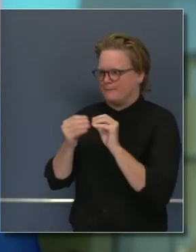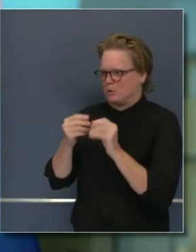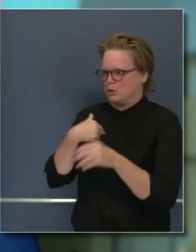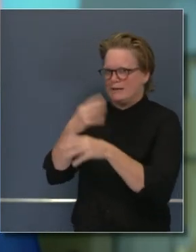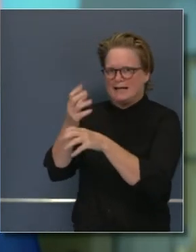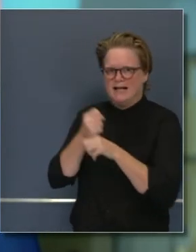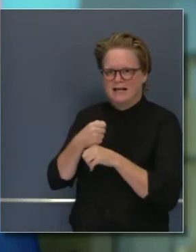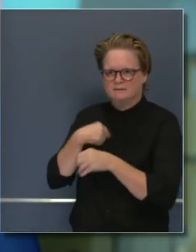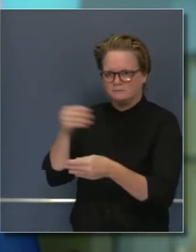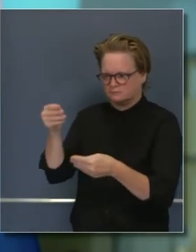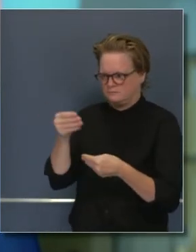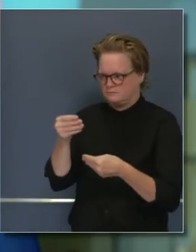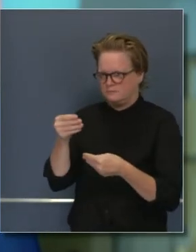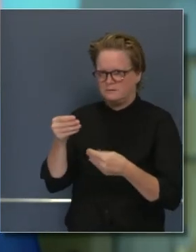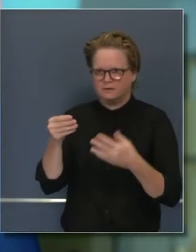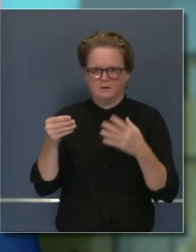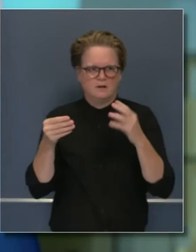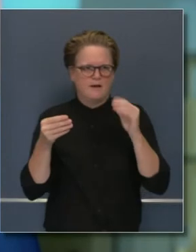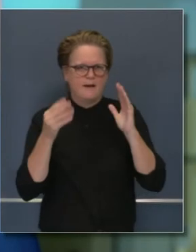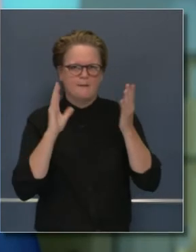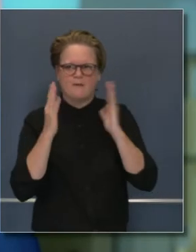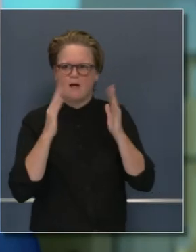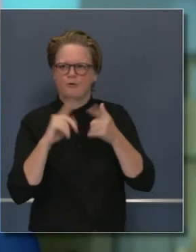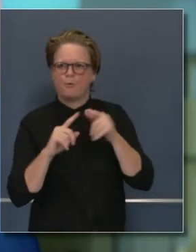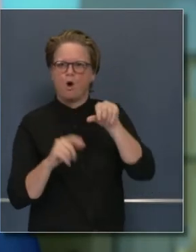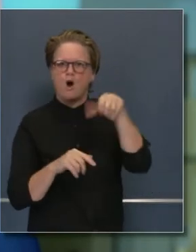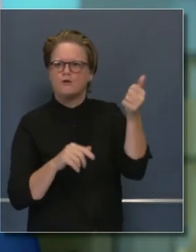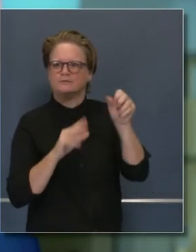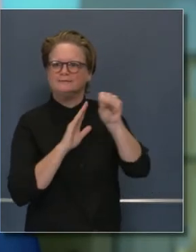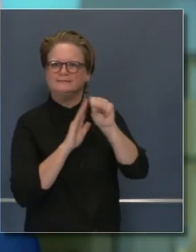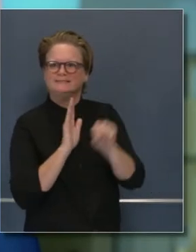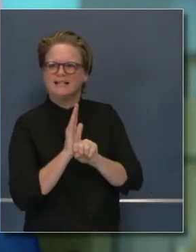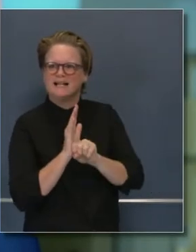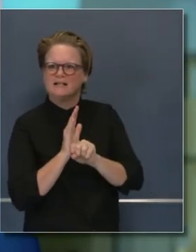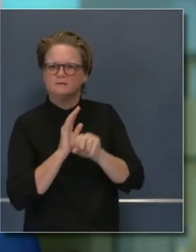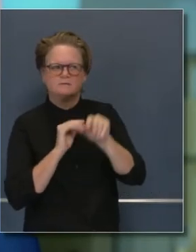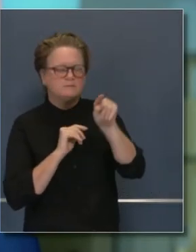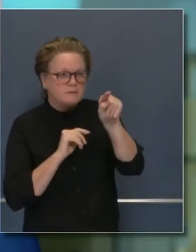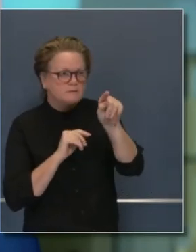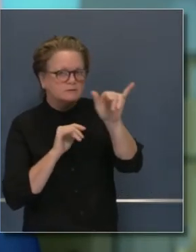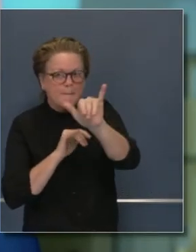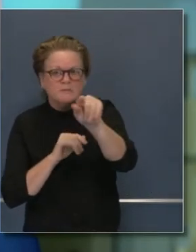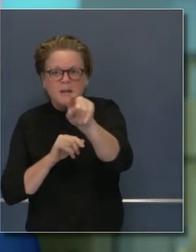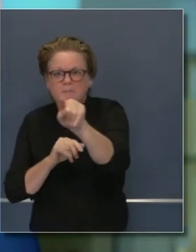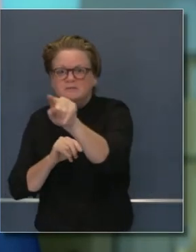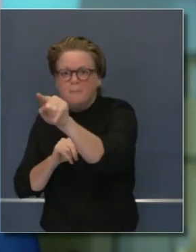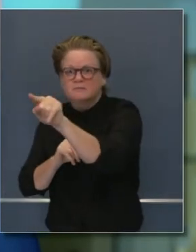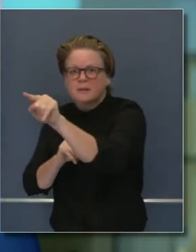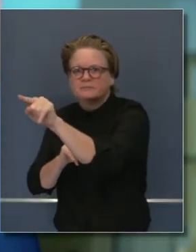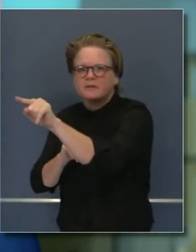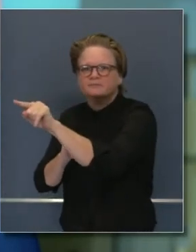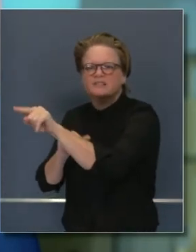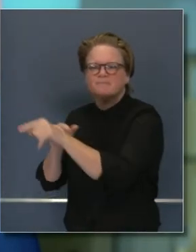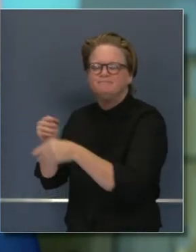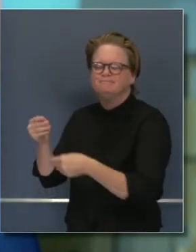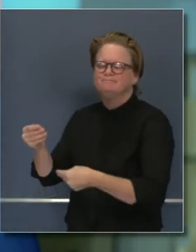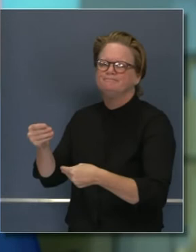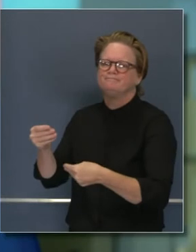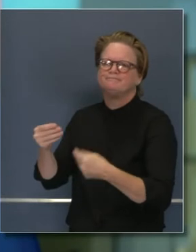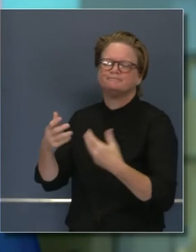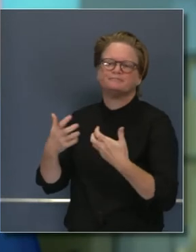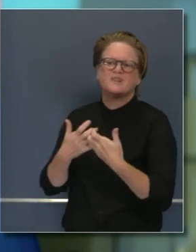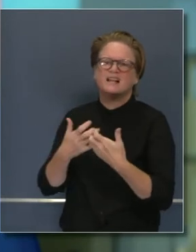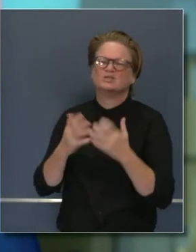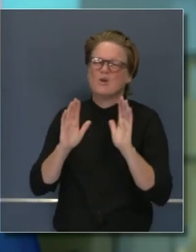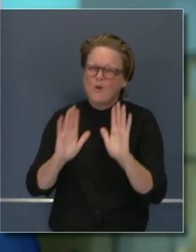sustentan, no solo datos locales, sino también los datos nacionales que exhiben lo mismo. Así que sí, estamos haciendo